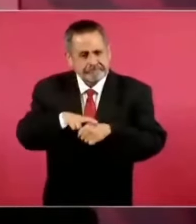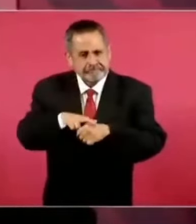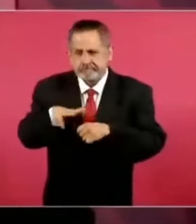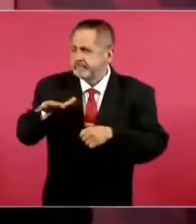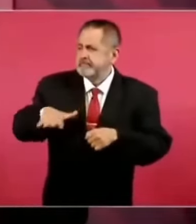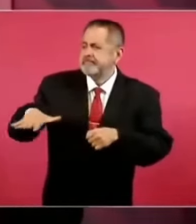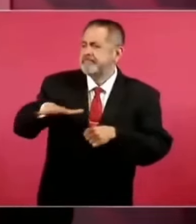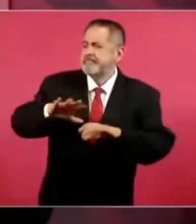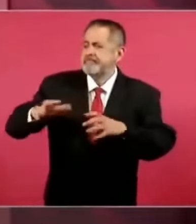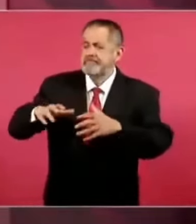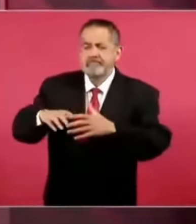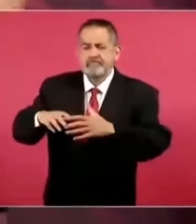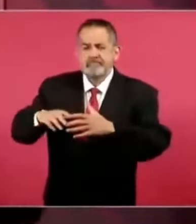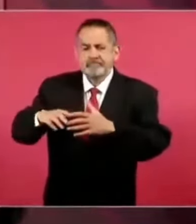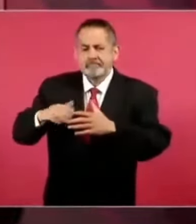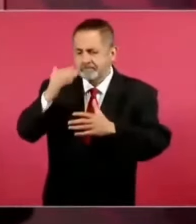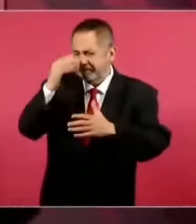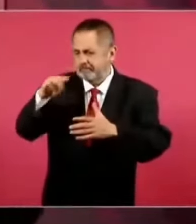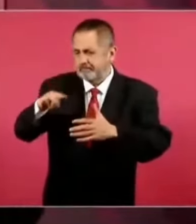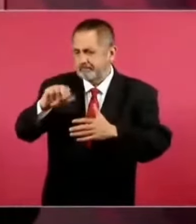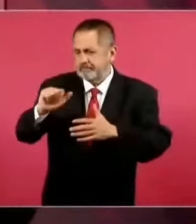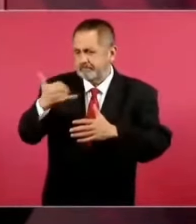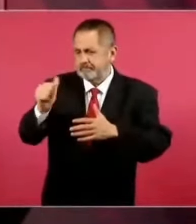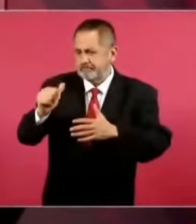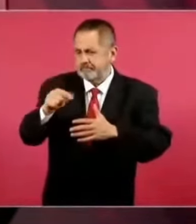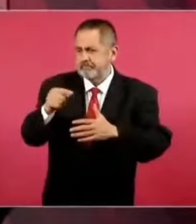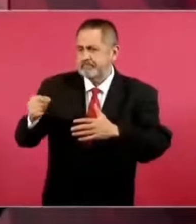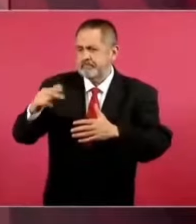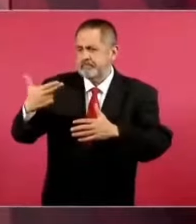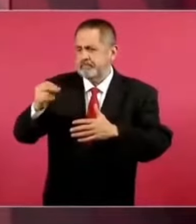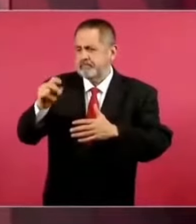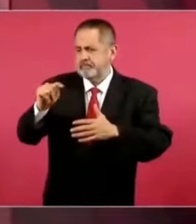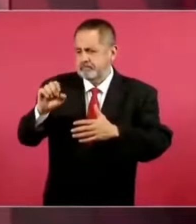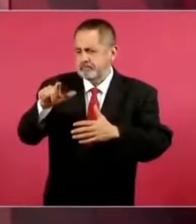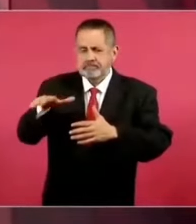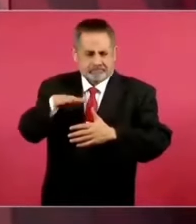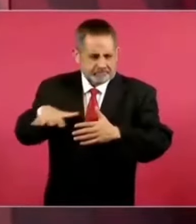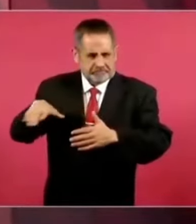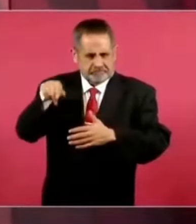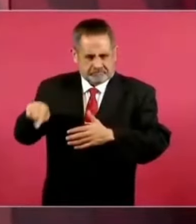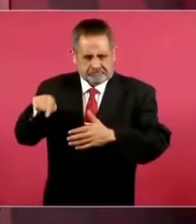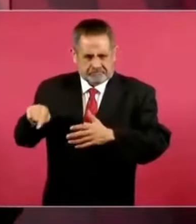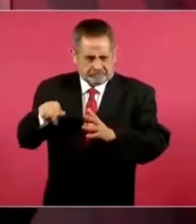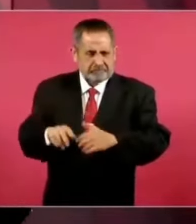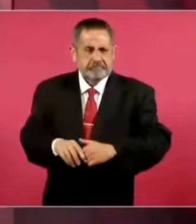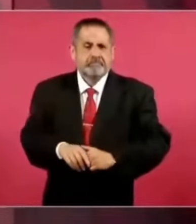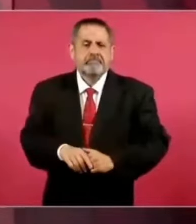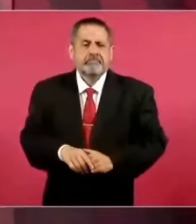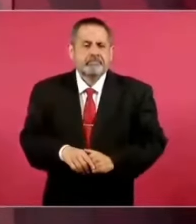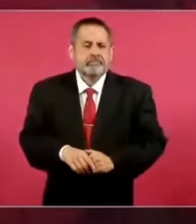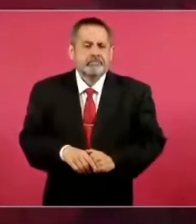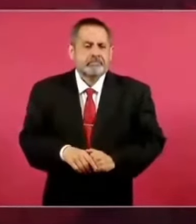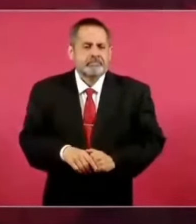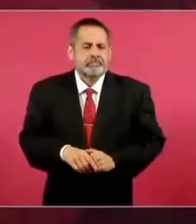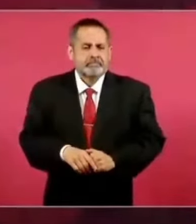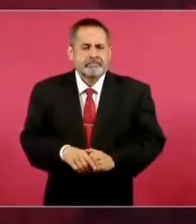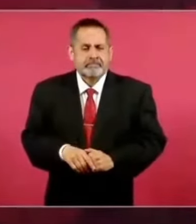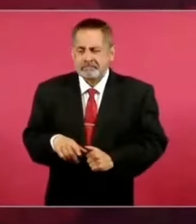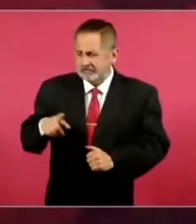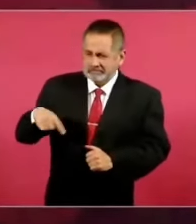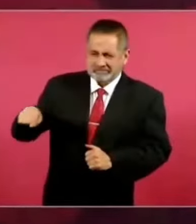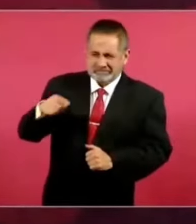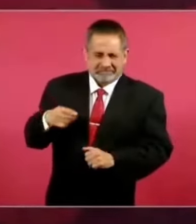Maya Chontal, muy difícil,